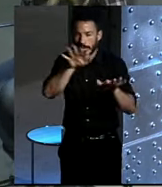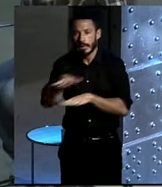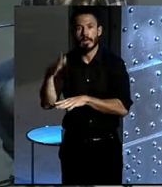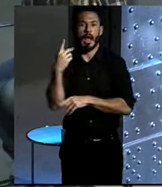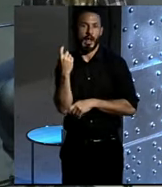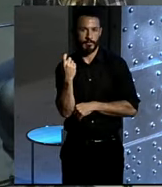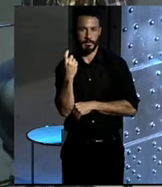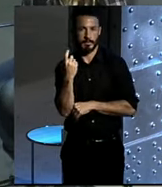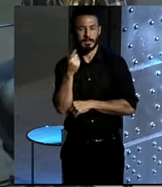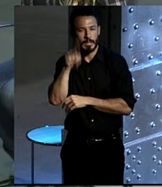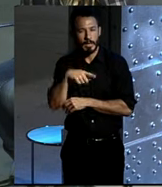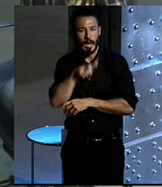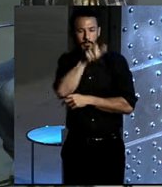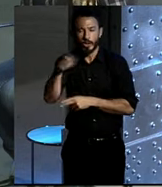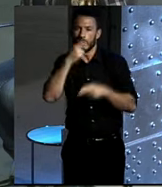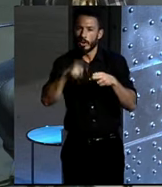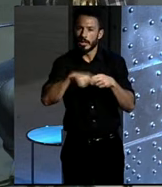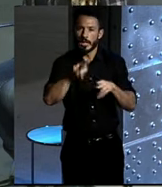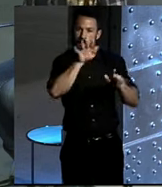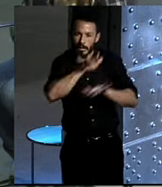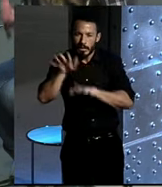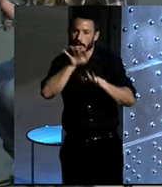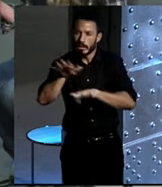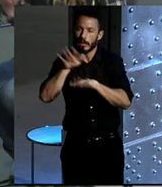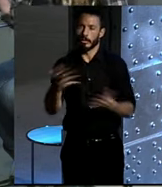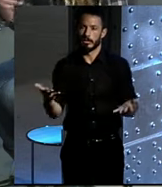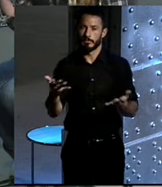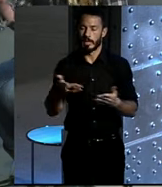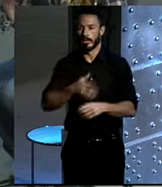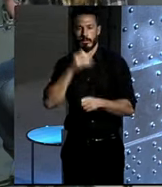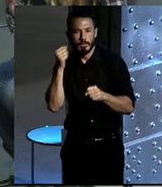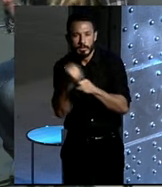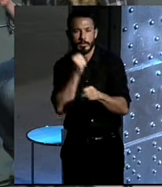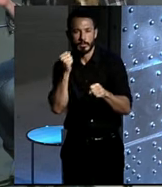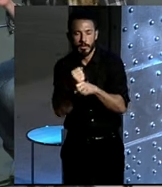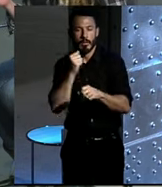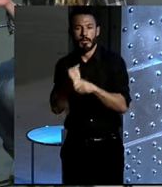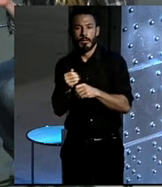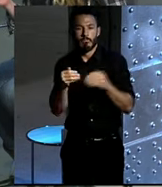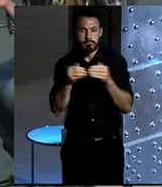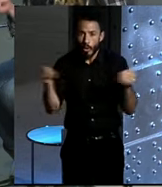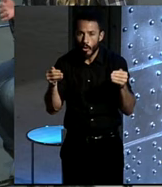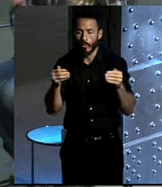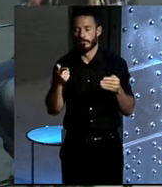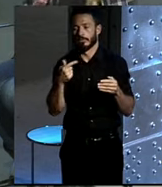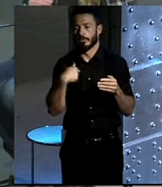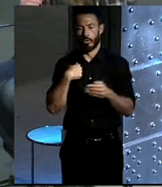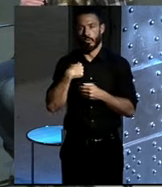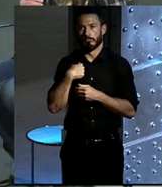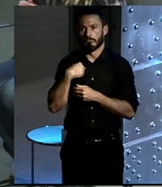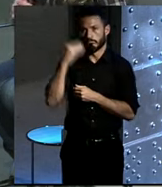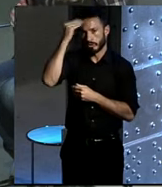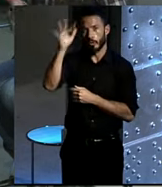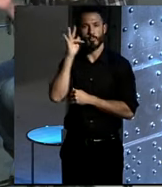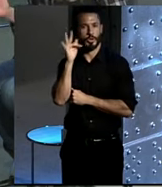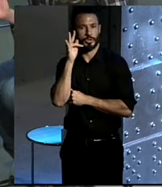sobre todo, hay que convencer a los políticos. Y esa es una labor que se ha empezado a hacer y se está haciendo muy rápido. Yo soy muy optimista porque desde donde